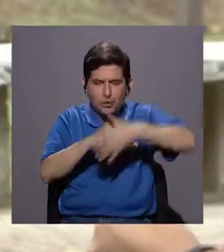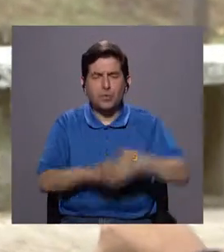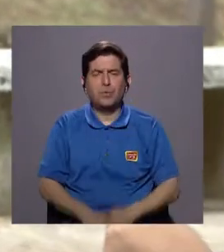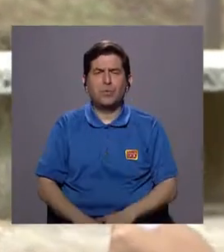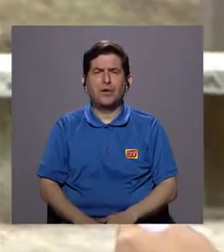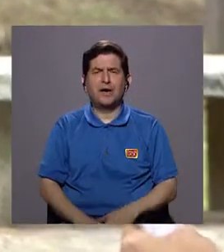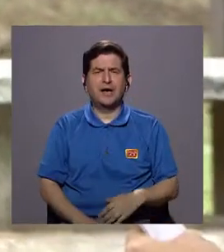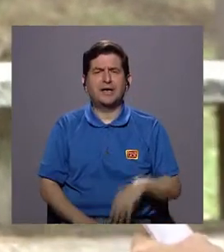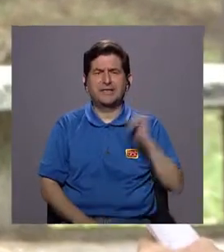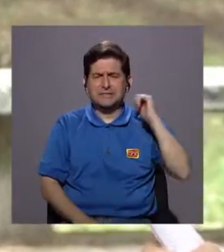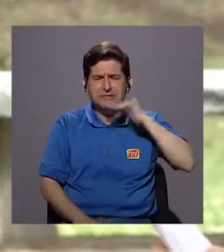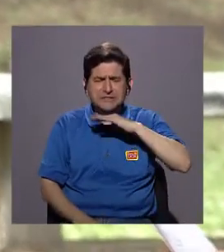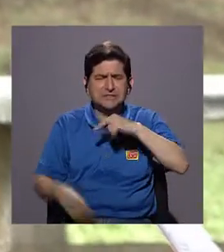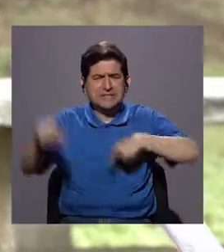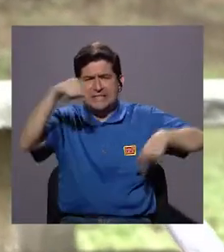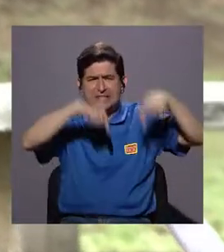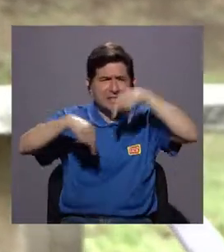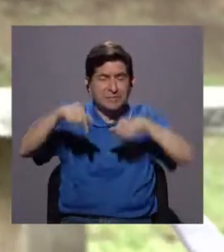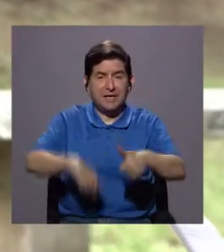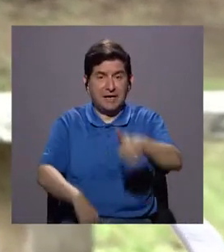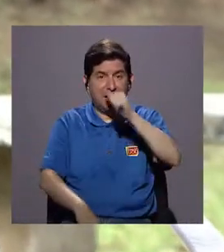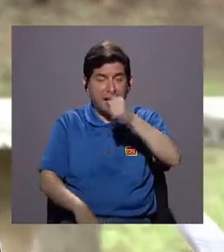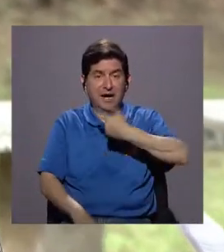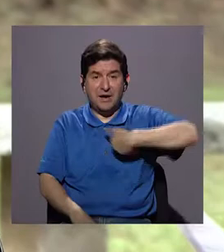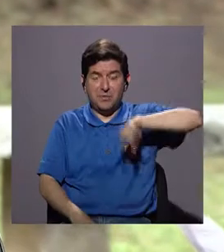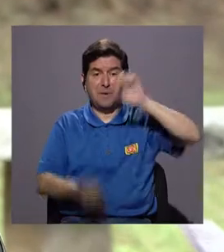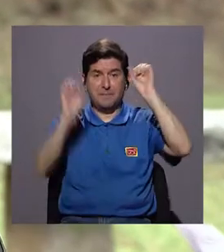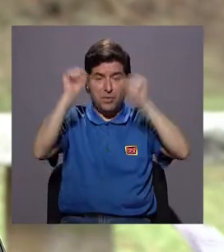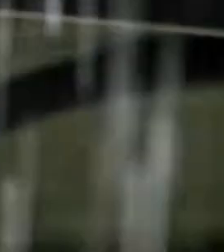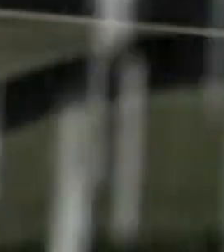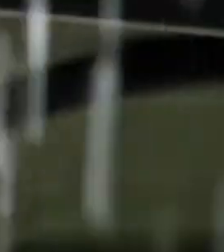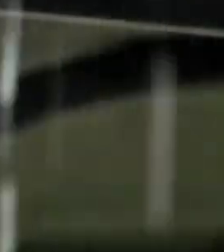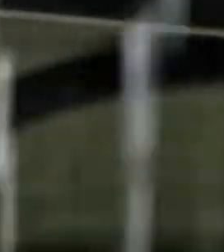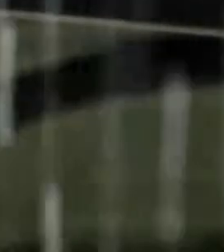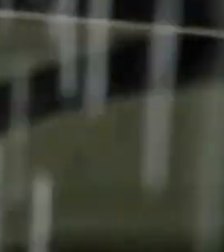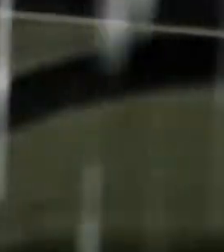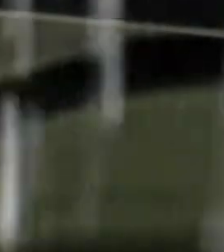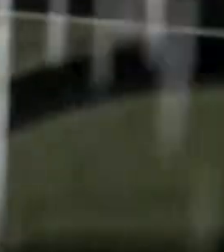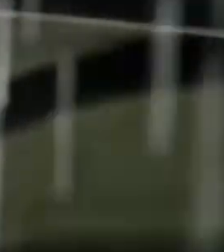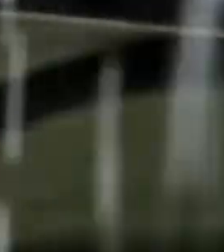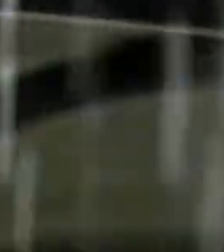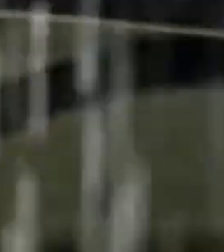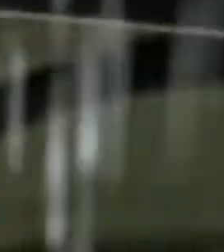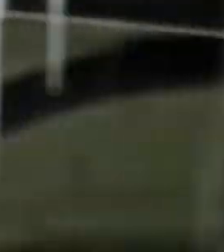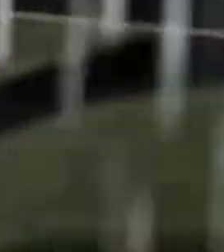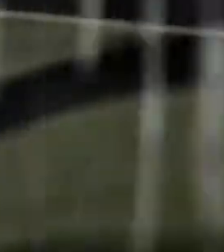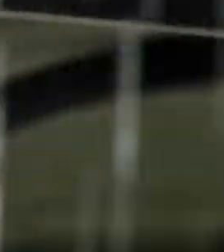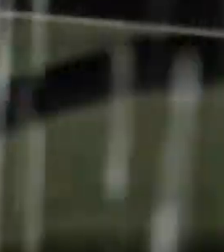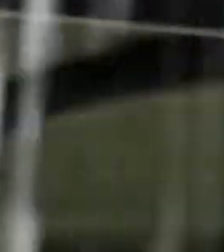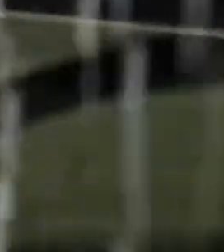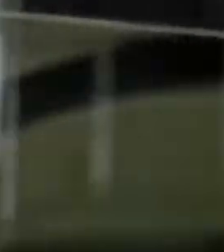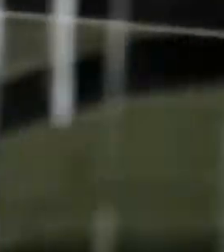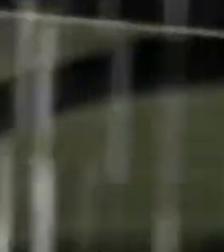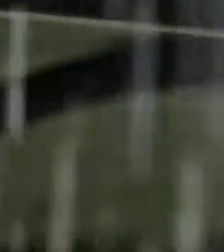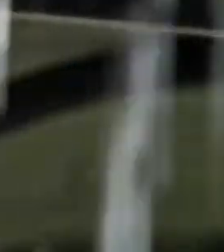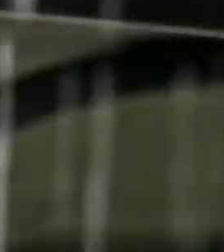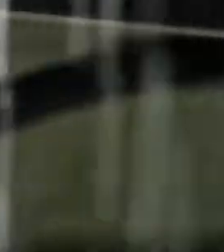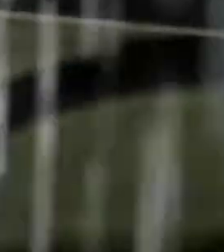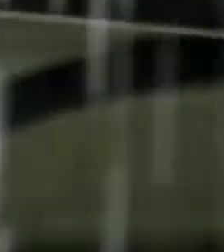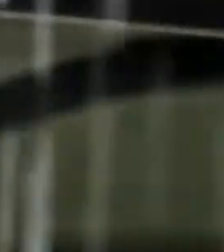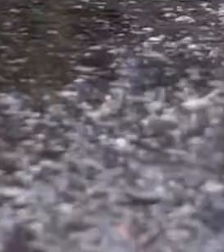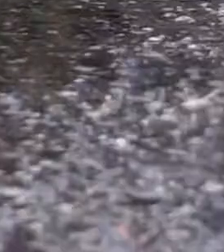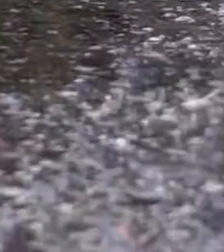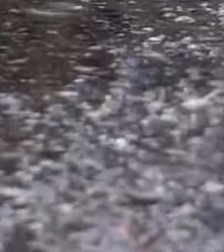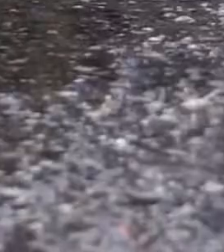contaminación por químicos. Entonces, el agua que nosotros podríamos captar de lluvia o el agua como cae, necesita